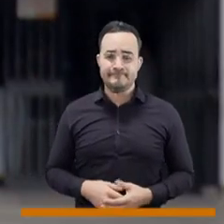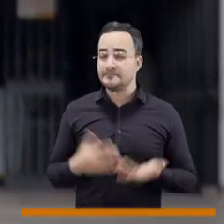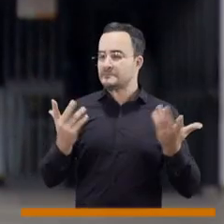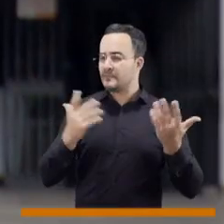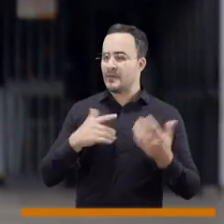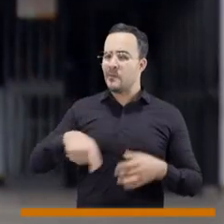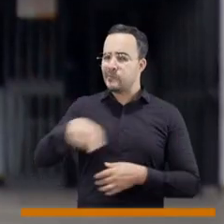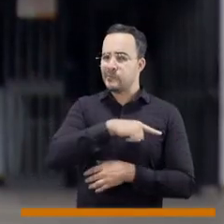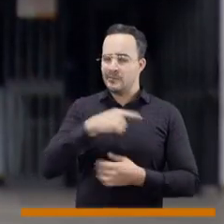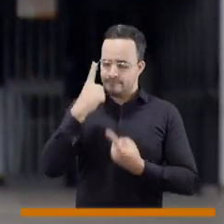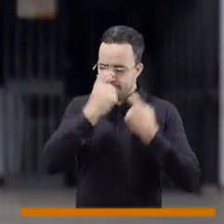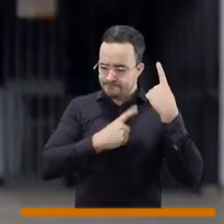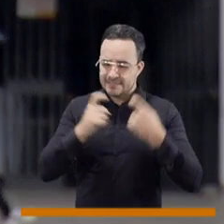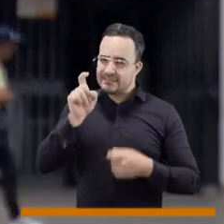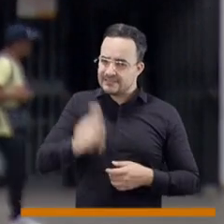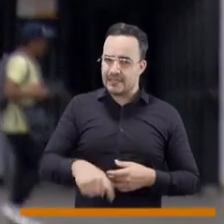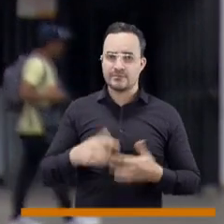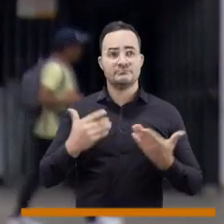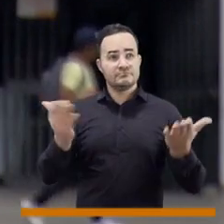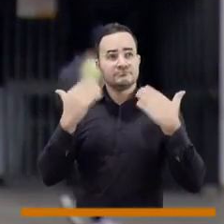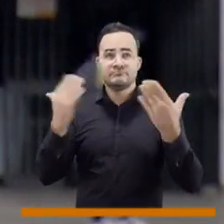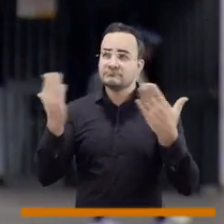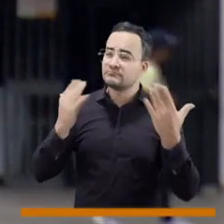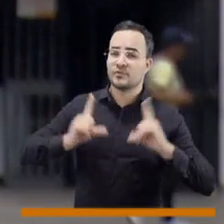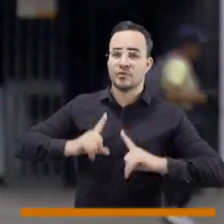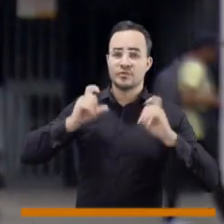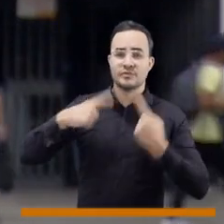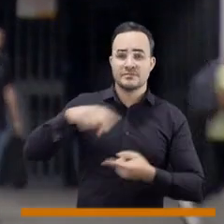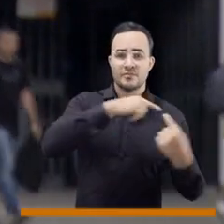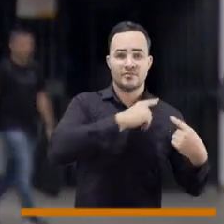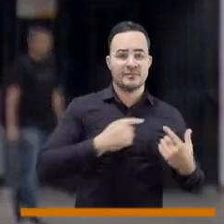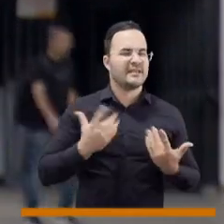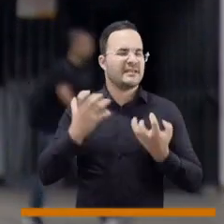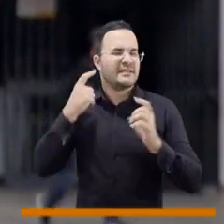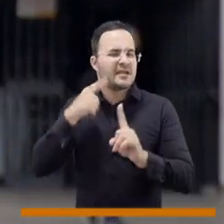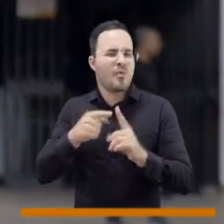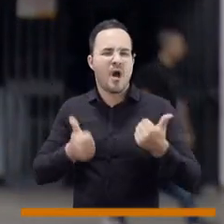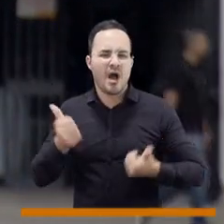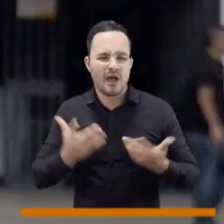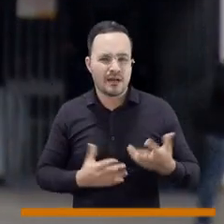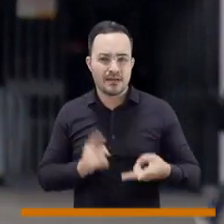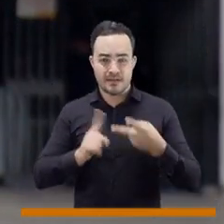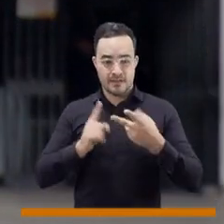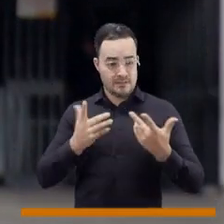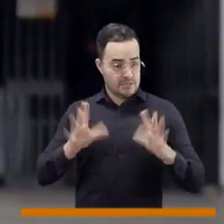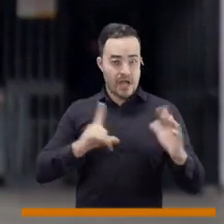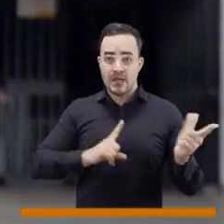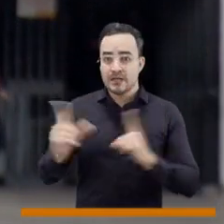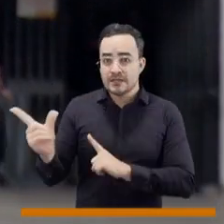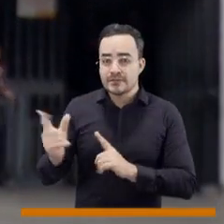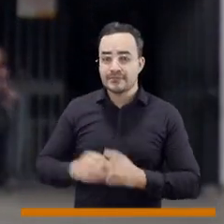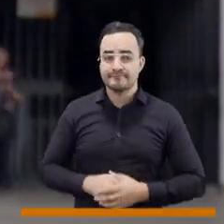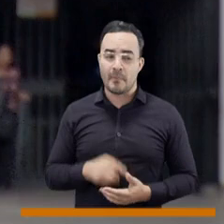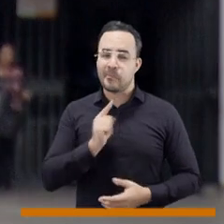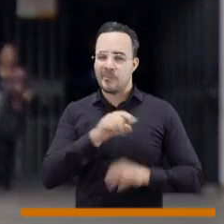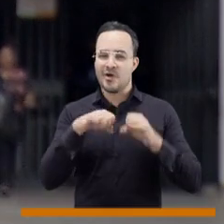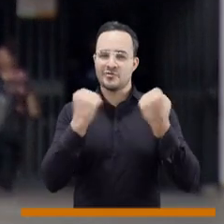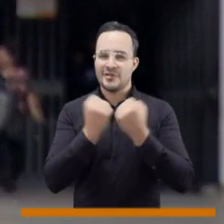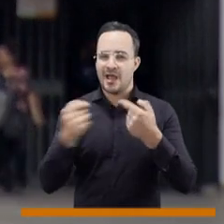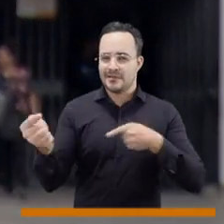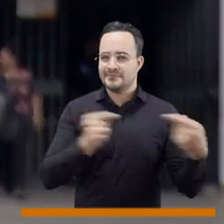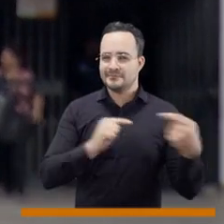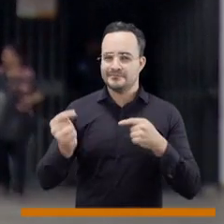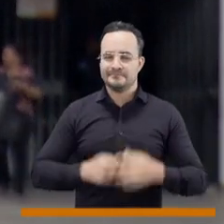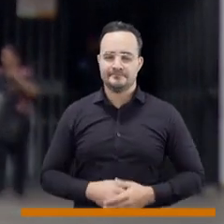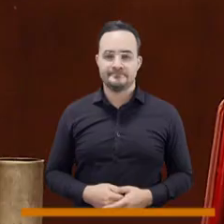que debe hacerse la ciudad son ¿cuál es el turismo que queremos atraer? ¿Estamos preparados? Los concejales también